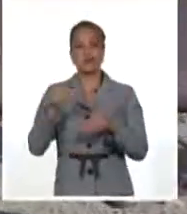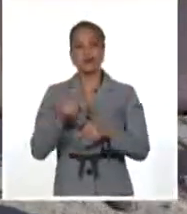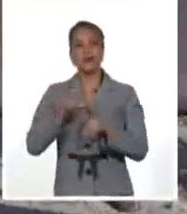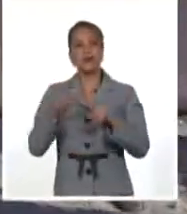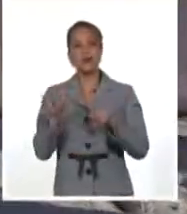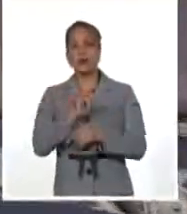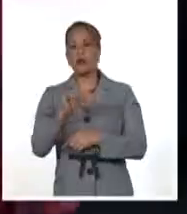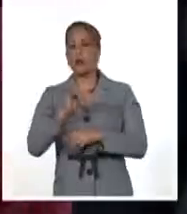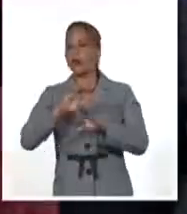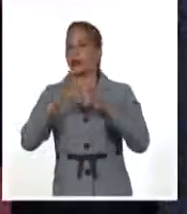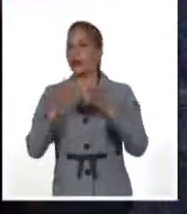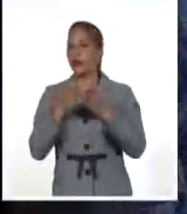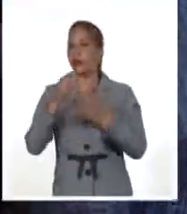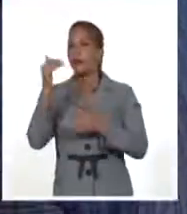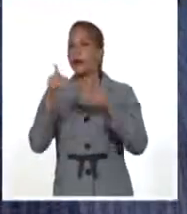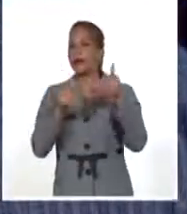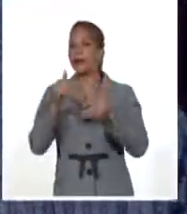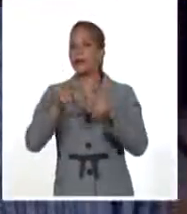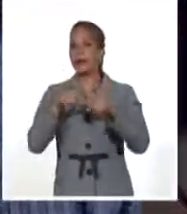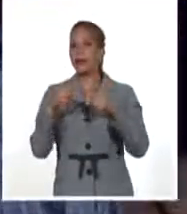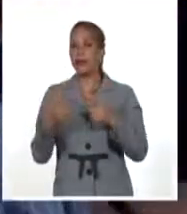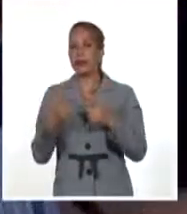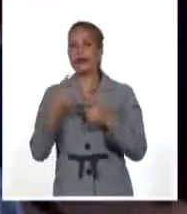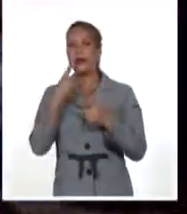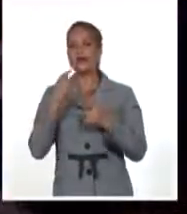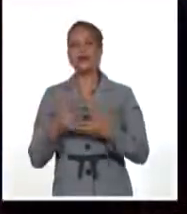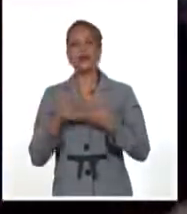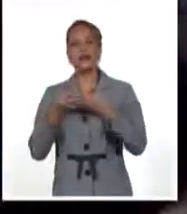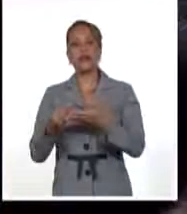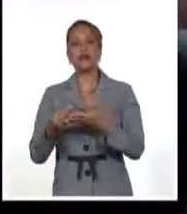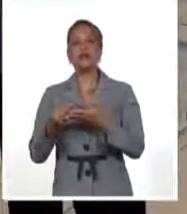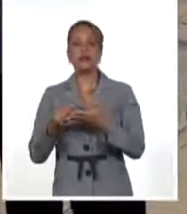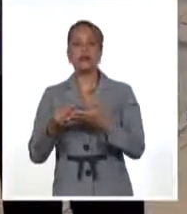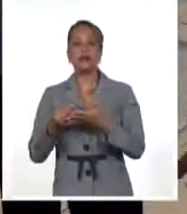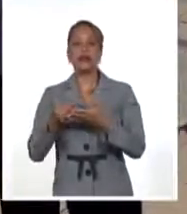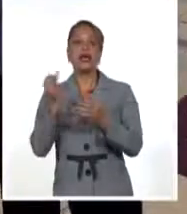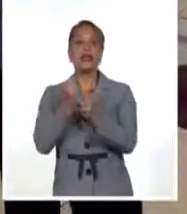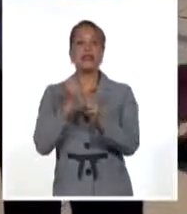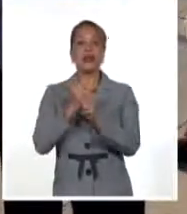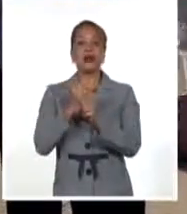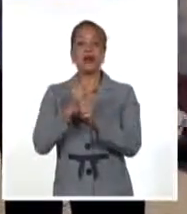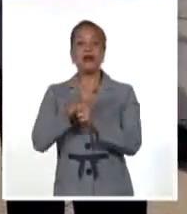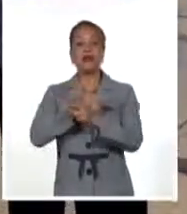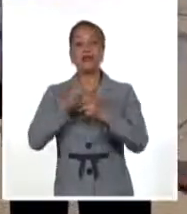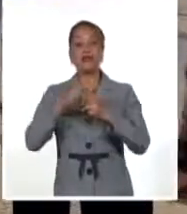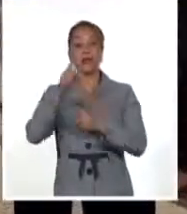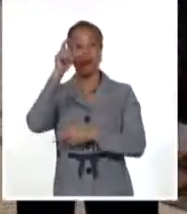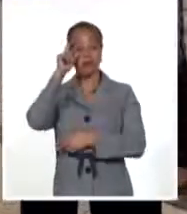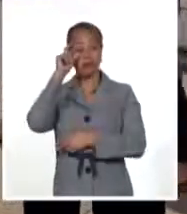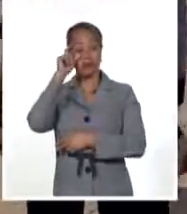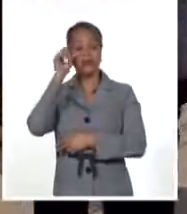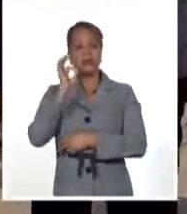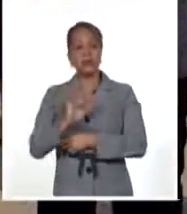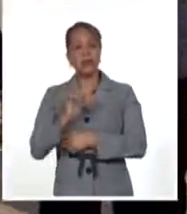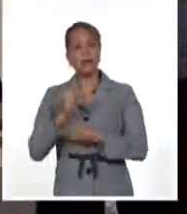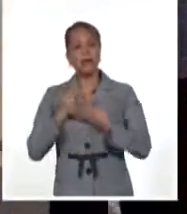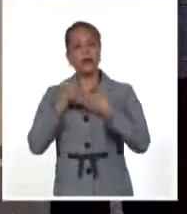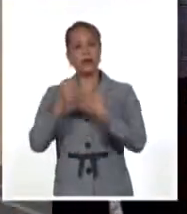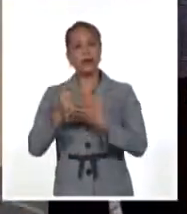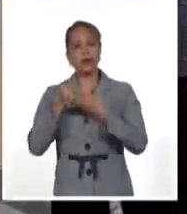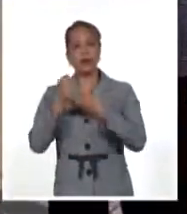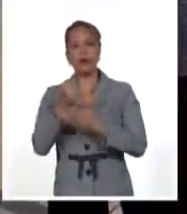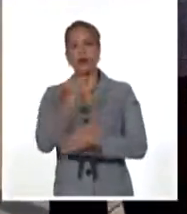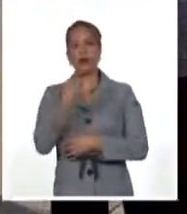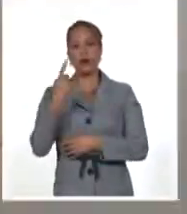Bienal en sentido general. Se homenageó en agradecimiento los empeños de Eusebio Leal Spengler quien siempre apoyó cada